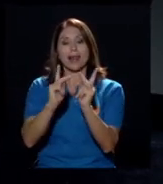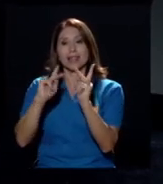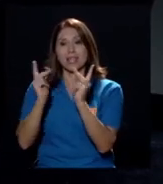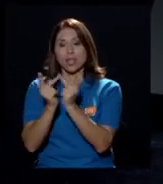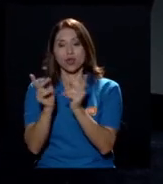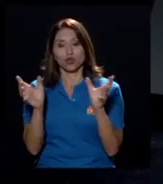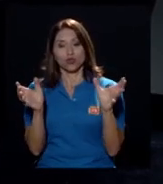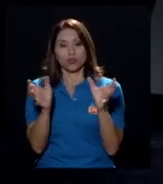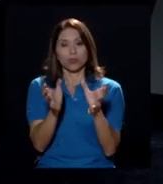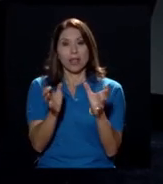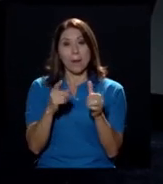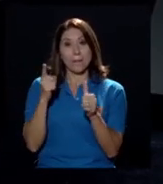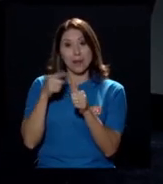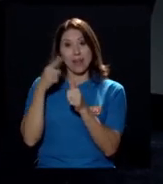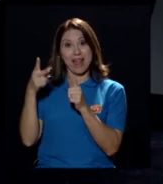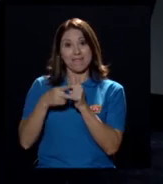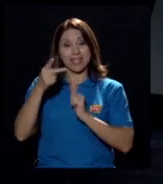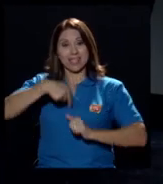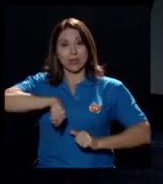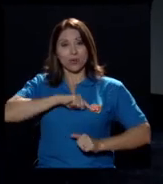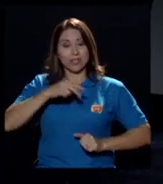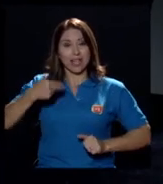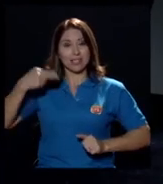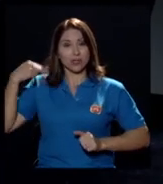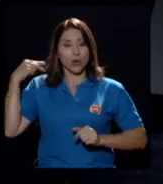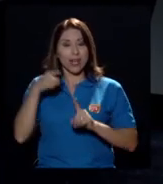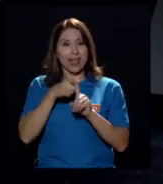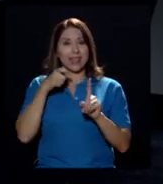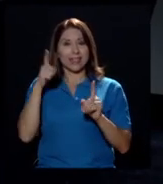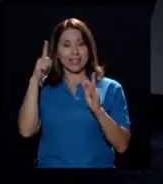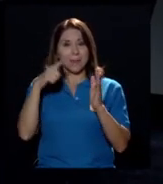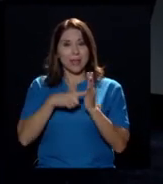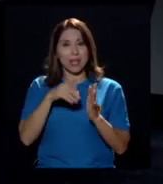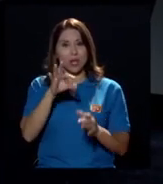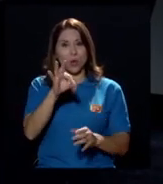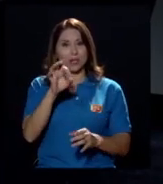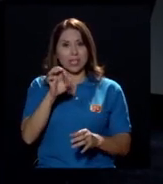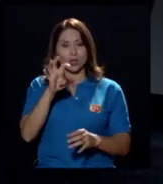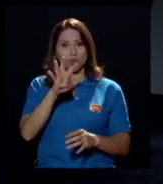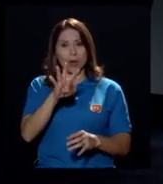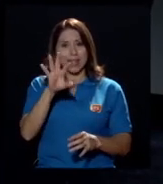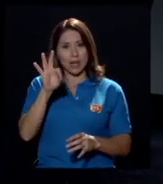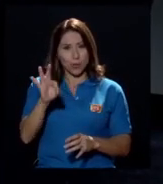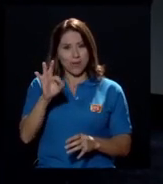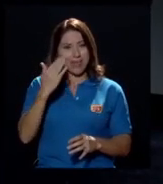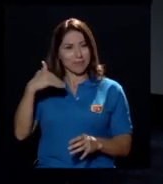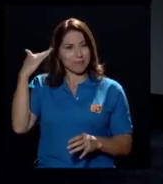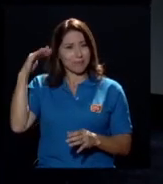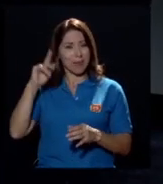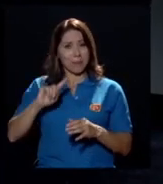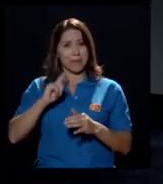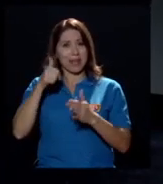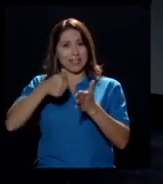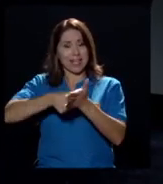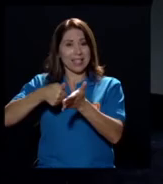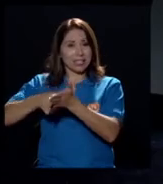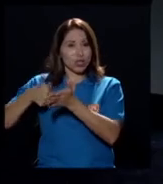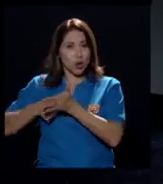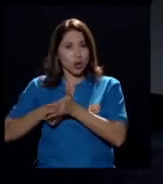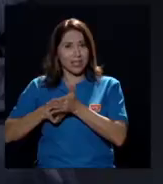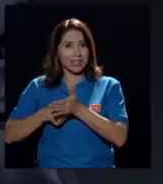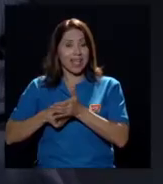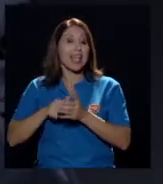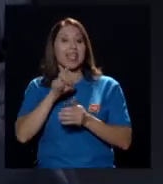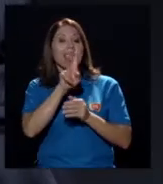1949, desde las primeras elecciones, que no alcanza con